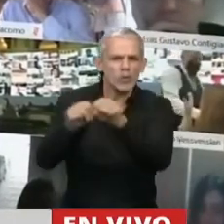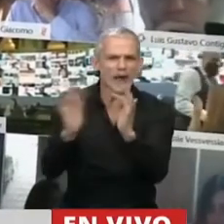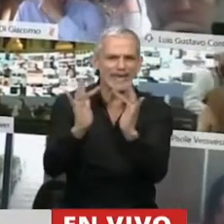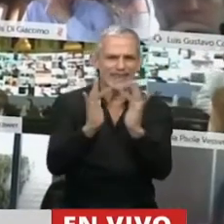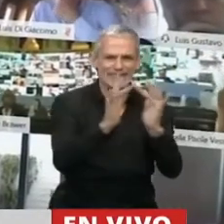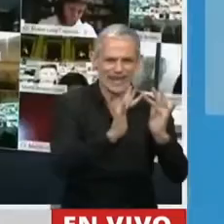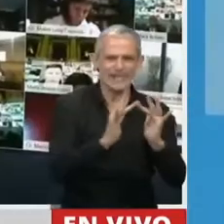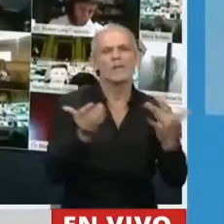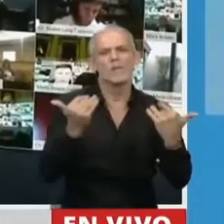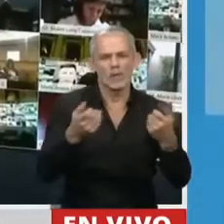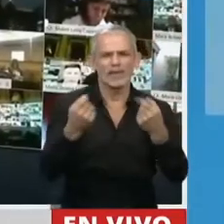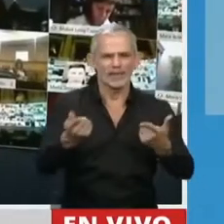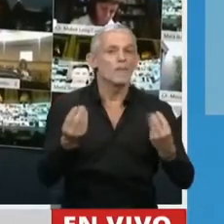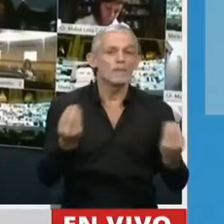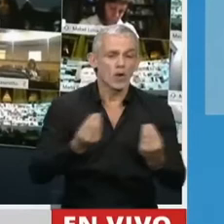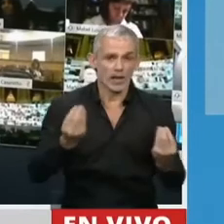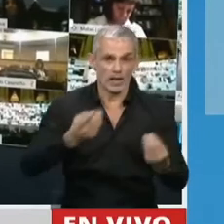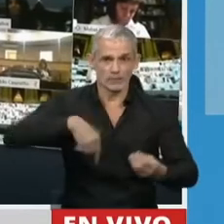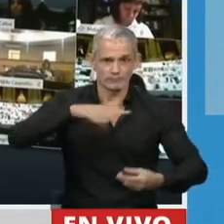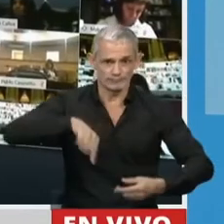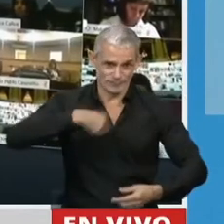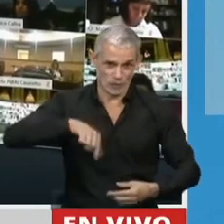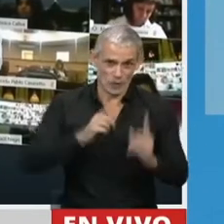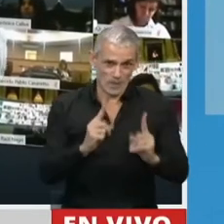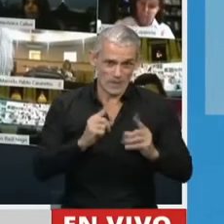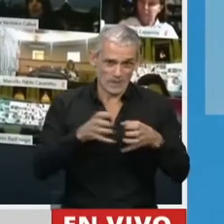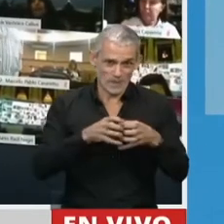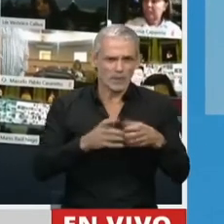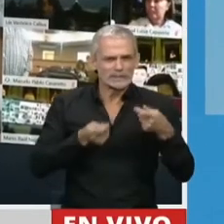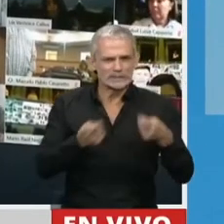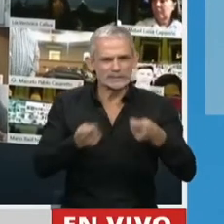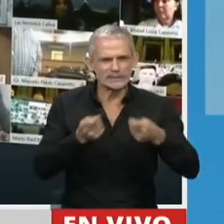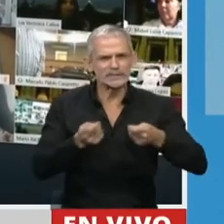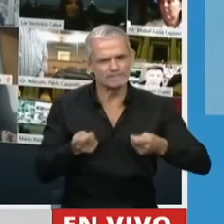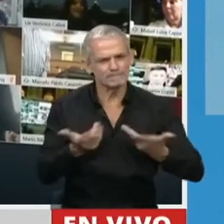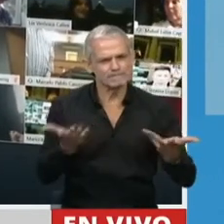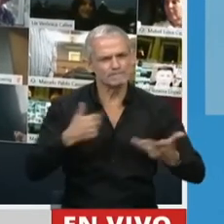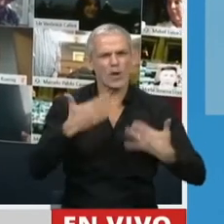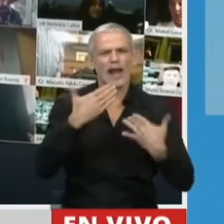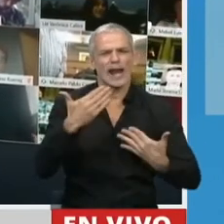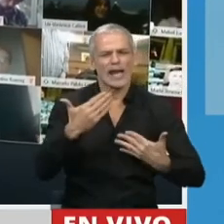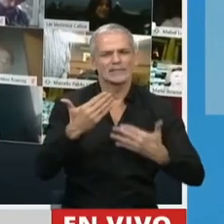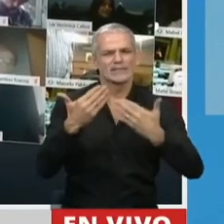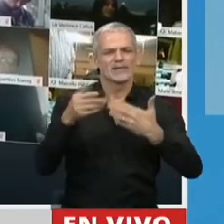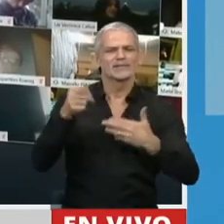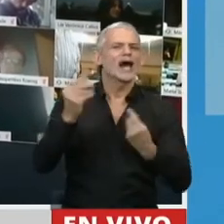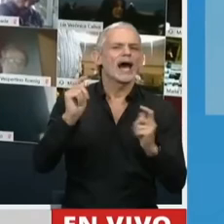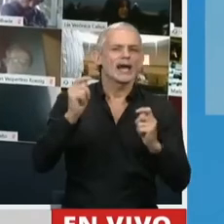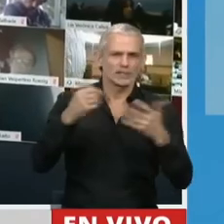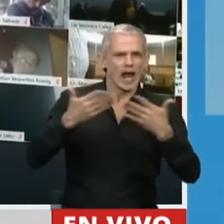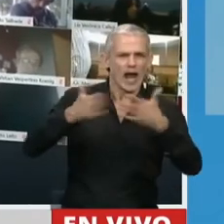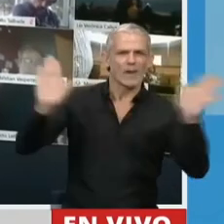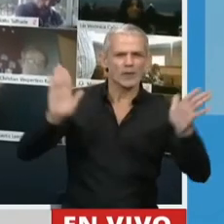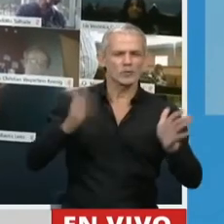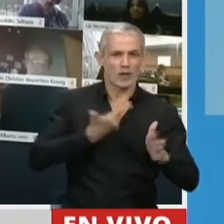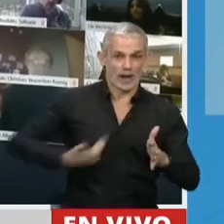Internet. ¿Por qué? Bueno, porque fuimos precisamente nosotros los que insistimos mucho y agradezco la apertura de